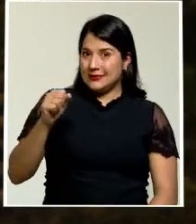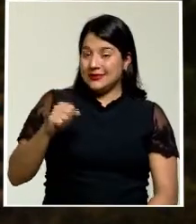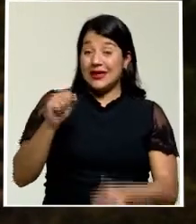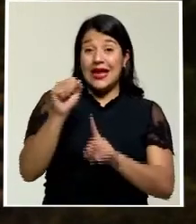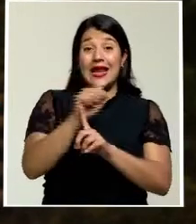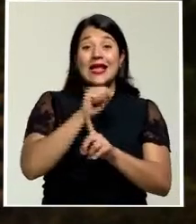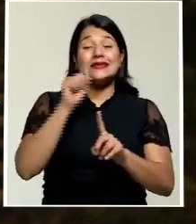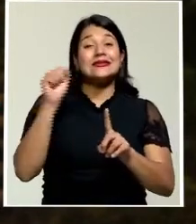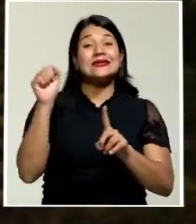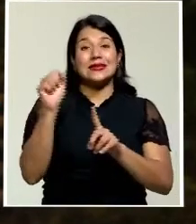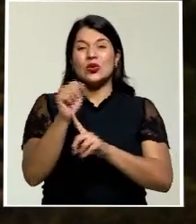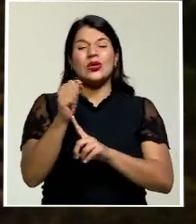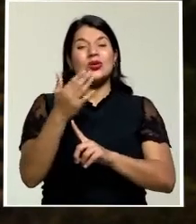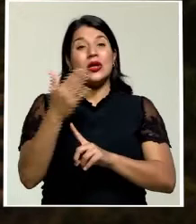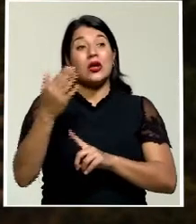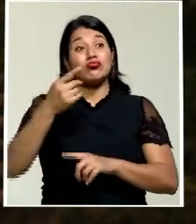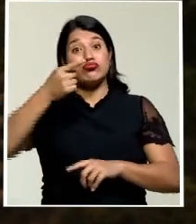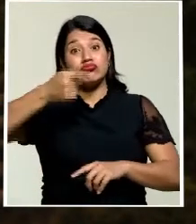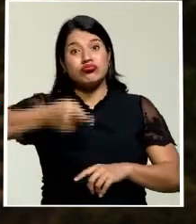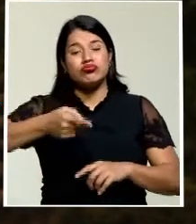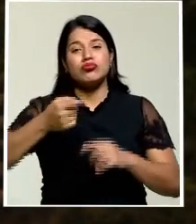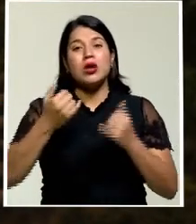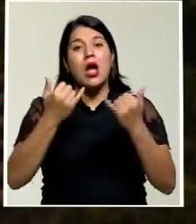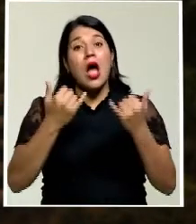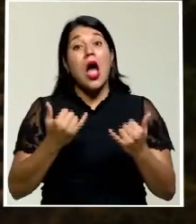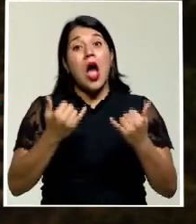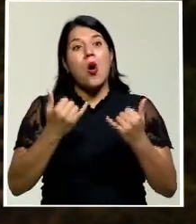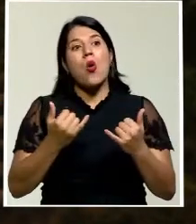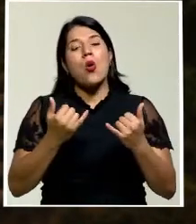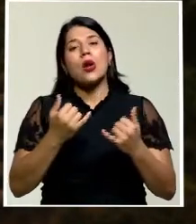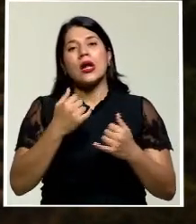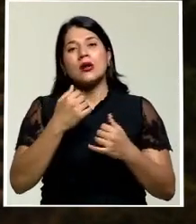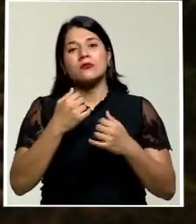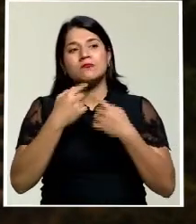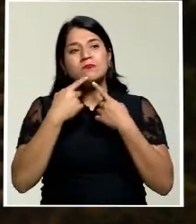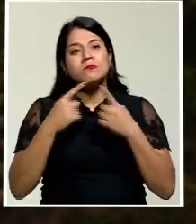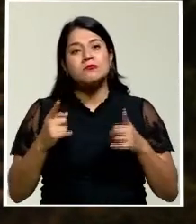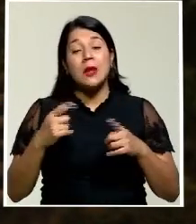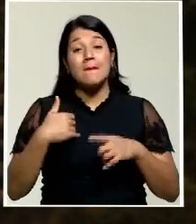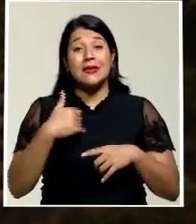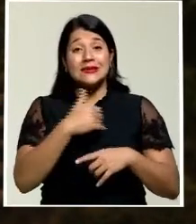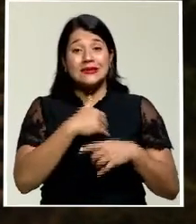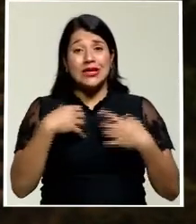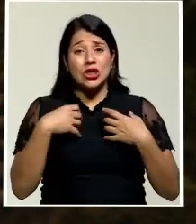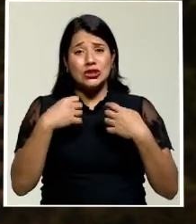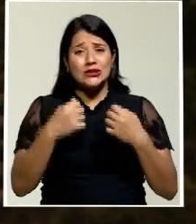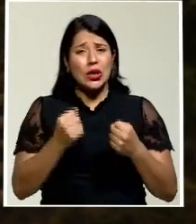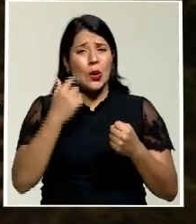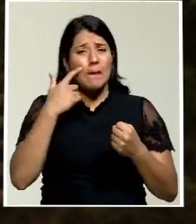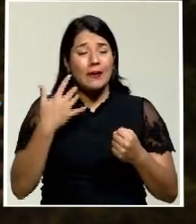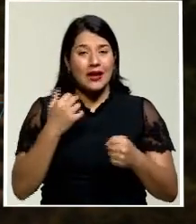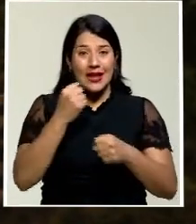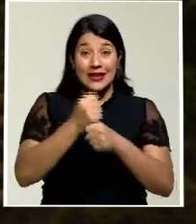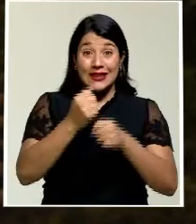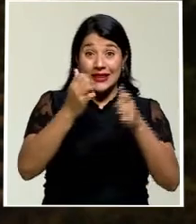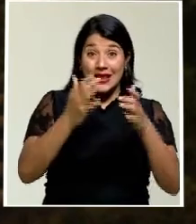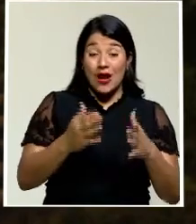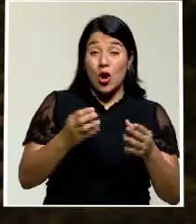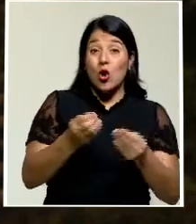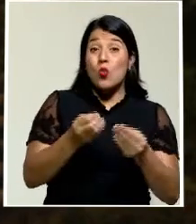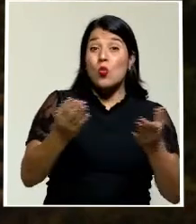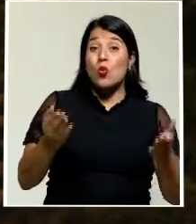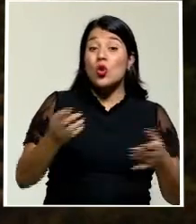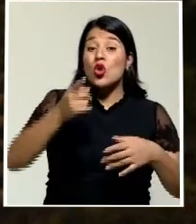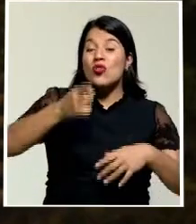obligatoriedad que está pidiendo el Ministerio de Salud para que los funcionarios estén vacunados contra la COVID-19 a